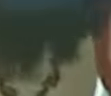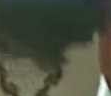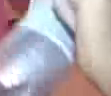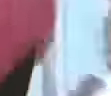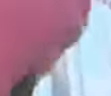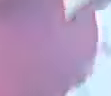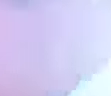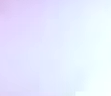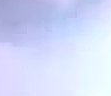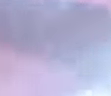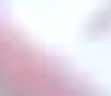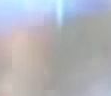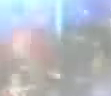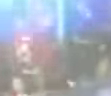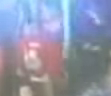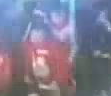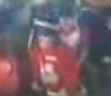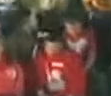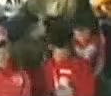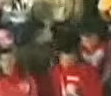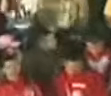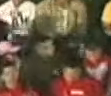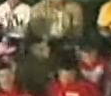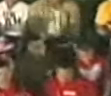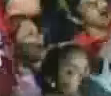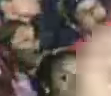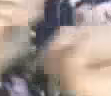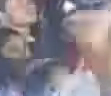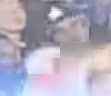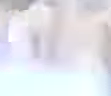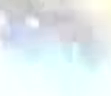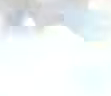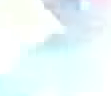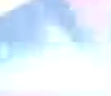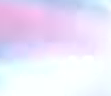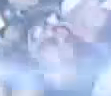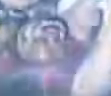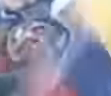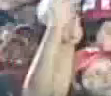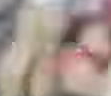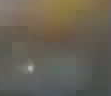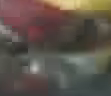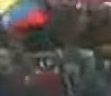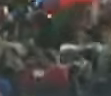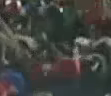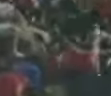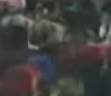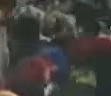la patria la conformamos todos